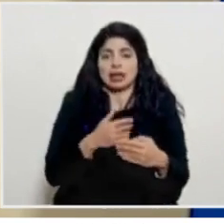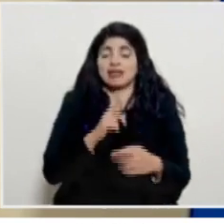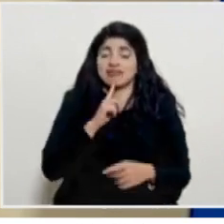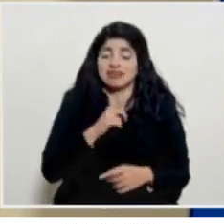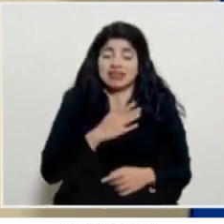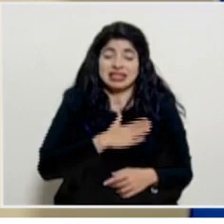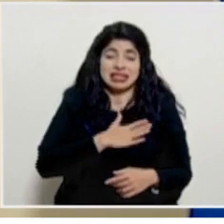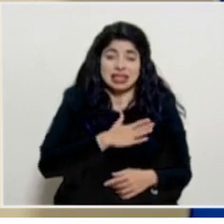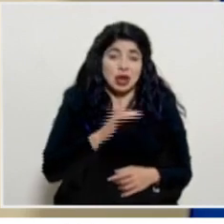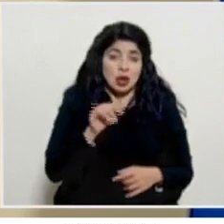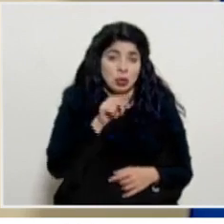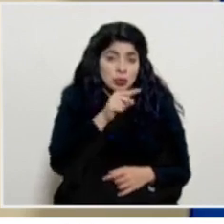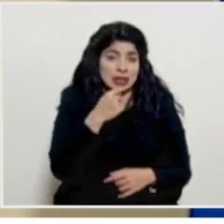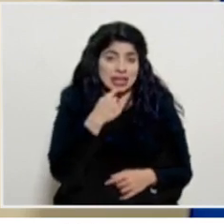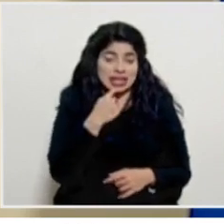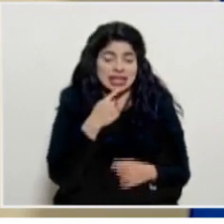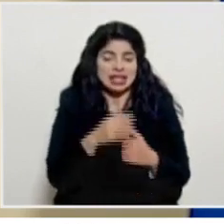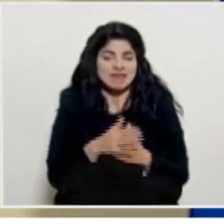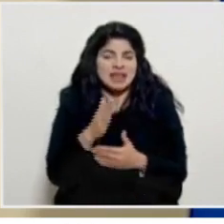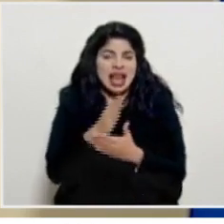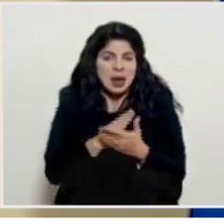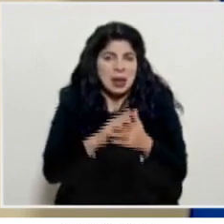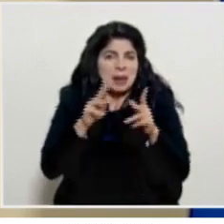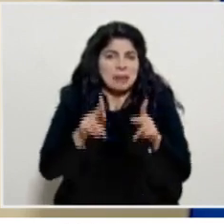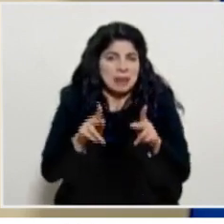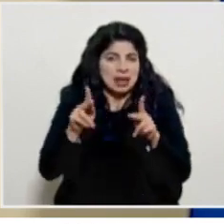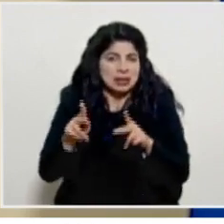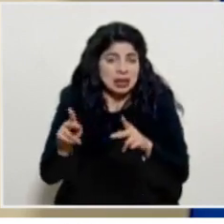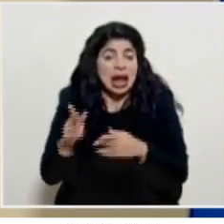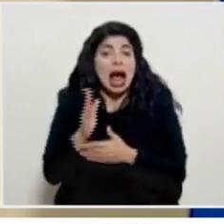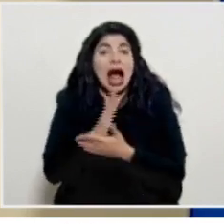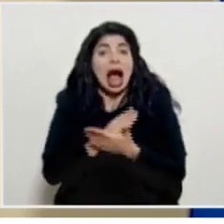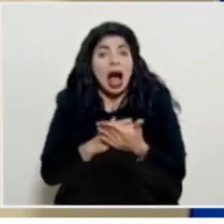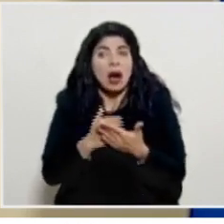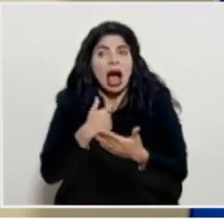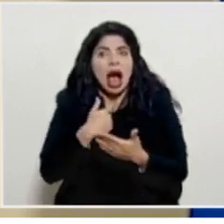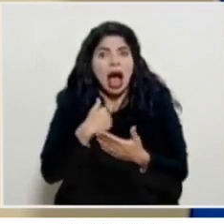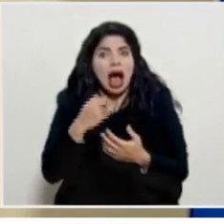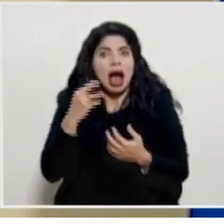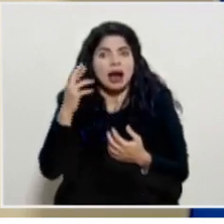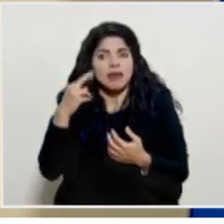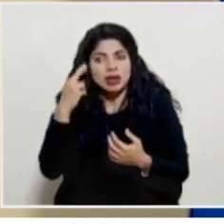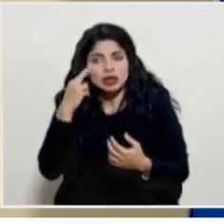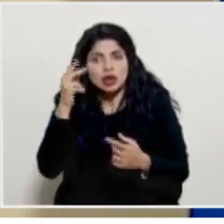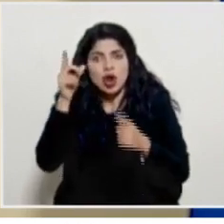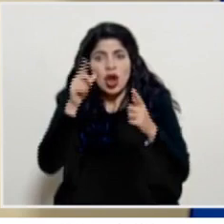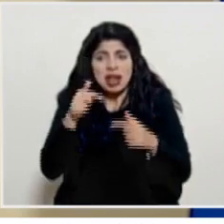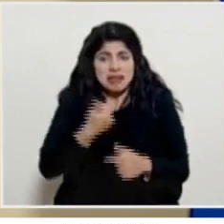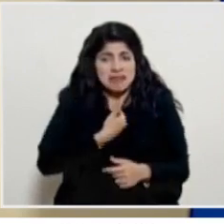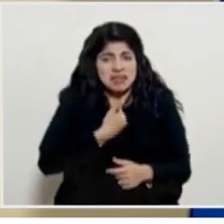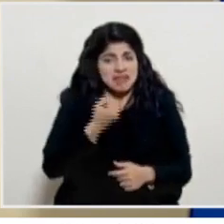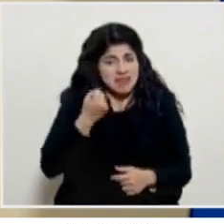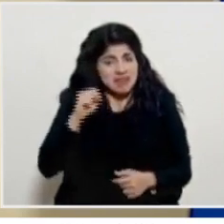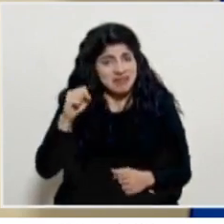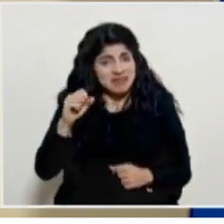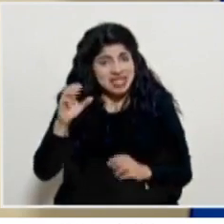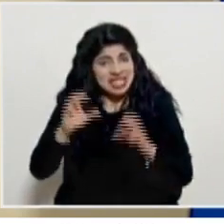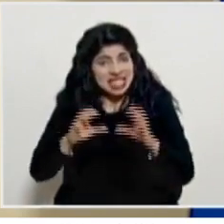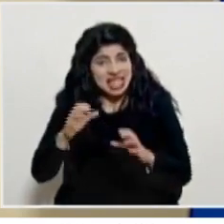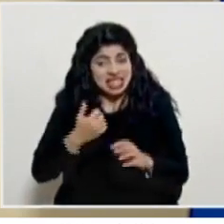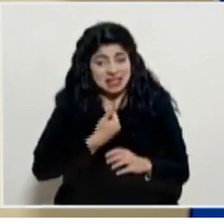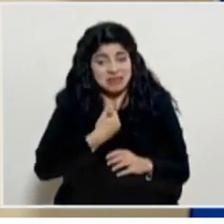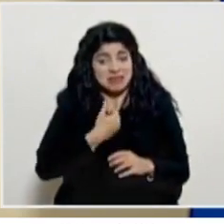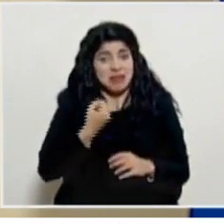lamentablemente como usted lo indica hay personas que aún así a pesar de los razonamientos y que niegan la misma ciencia que los puso en frente de ese paciente al no